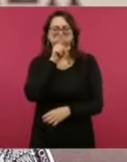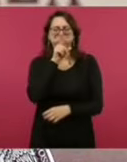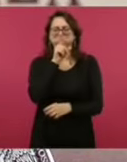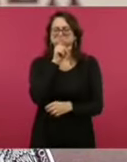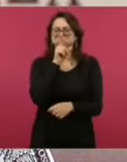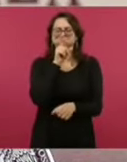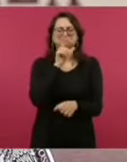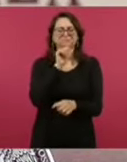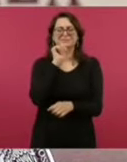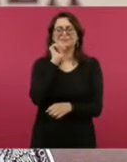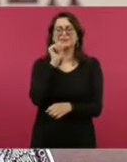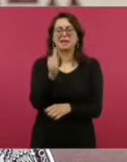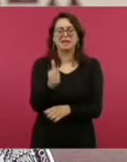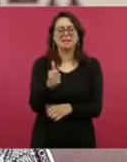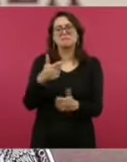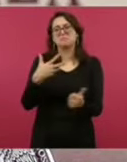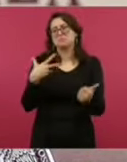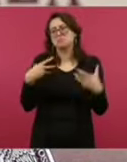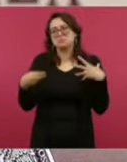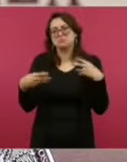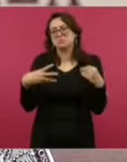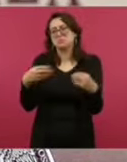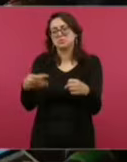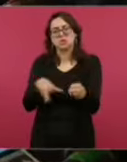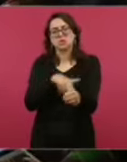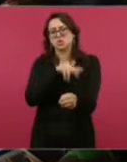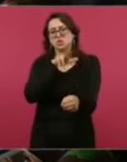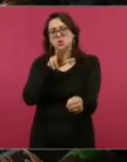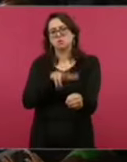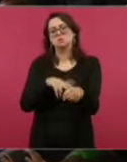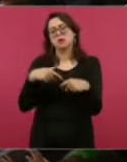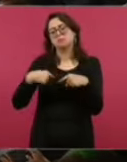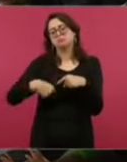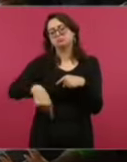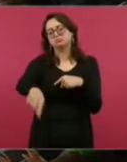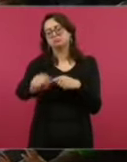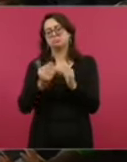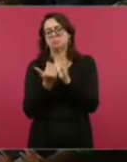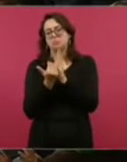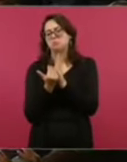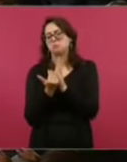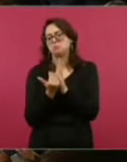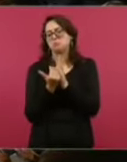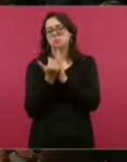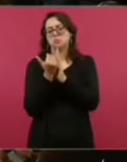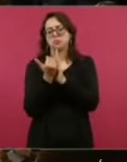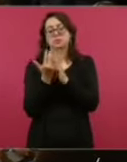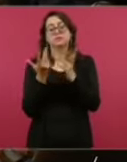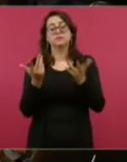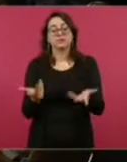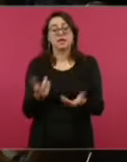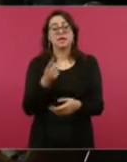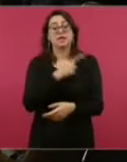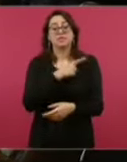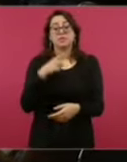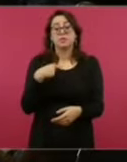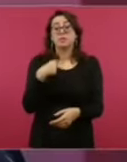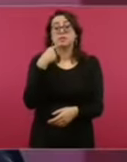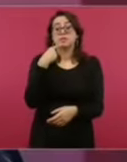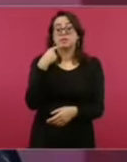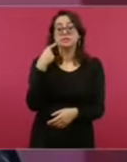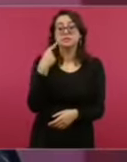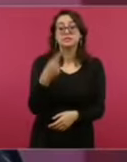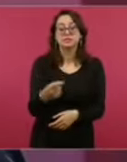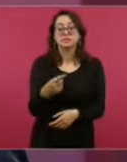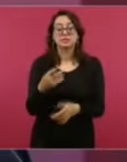la intensidad de presentación. Pero termino diciendo, como lo dijimos al presentar el plan de manejo de COVID